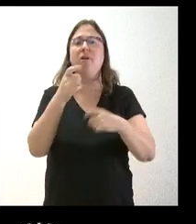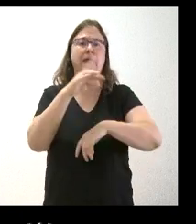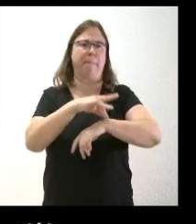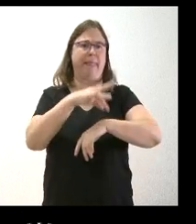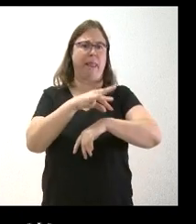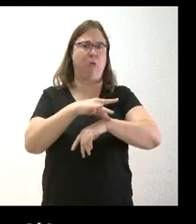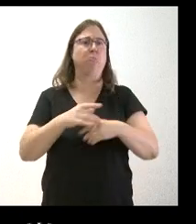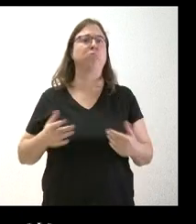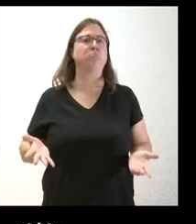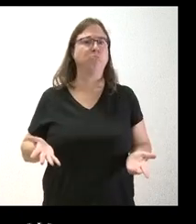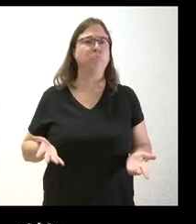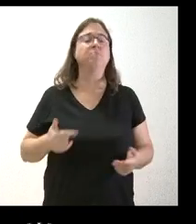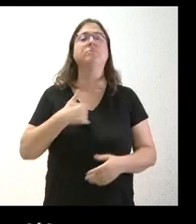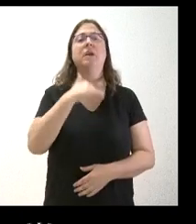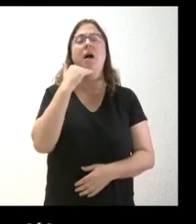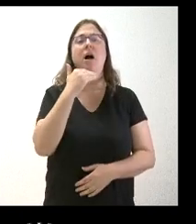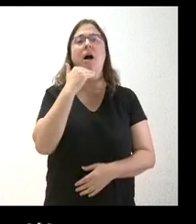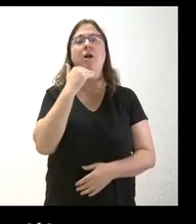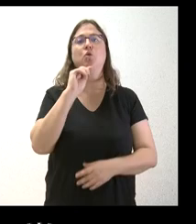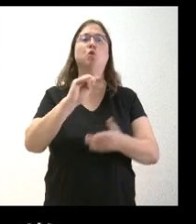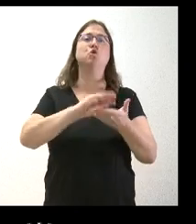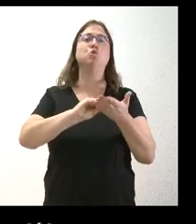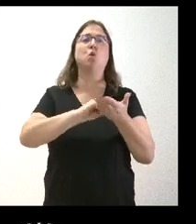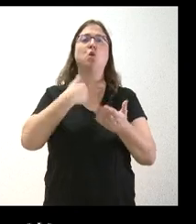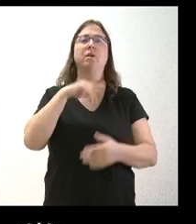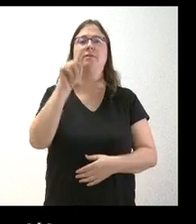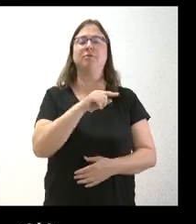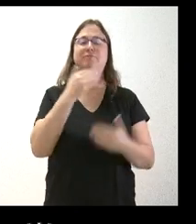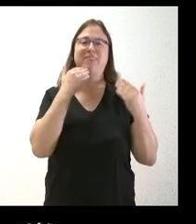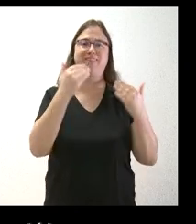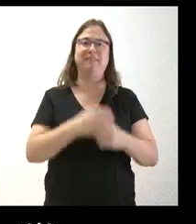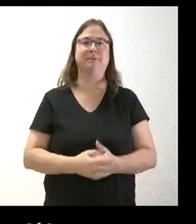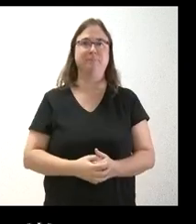falta de profesionales. No sé si se le ha dado solución de alguna manera. Gracias.